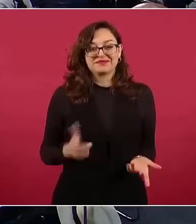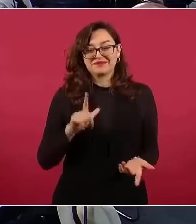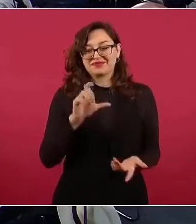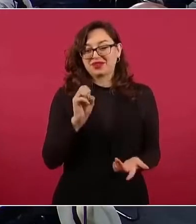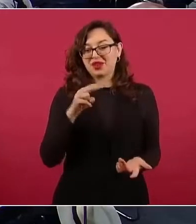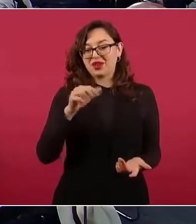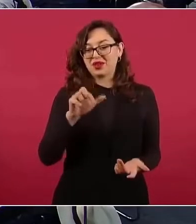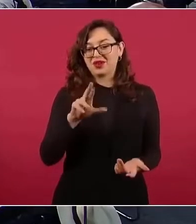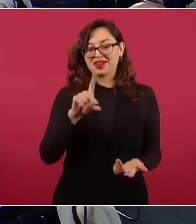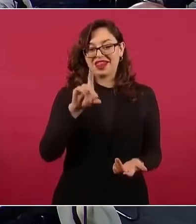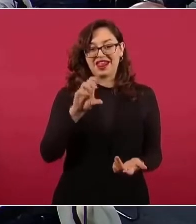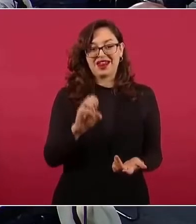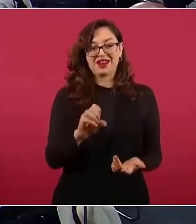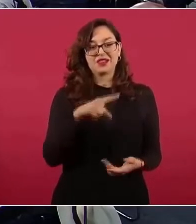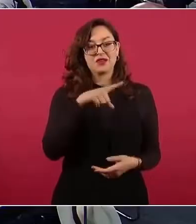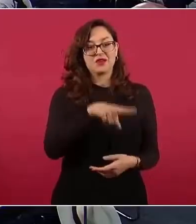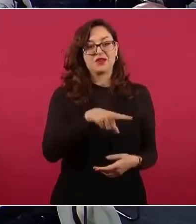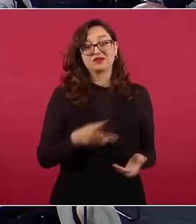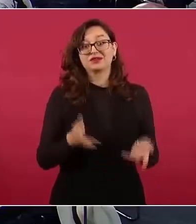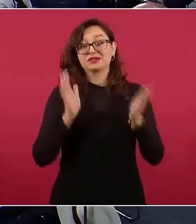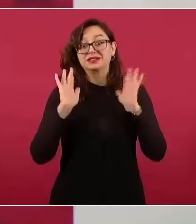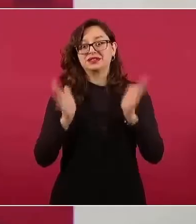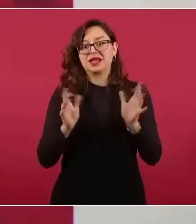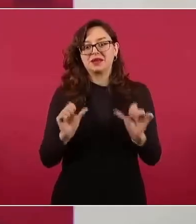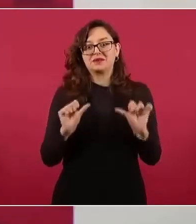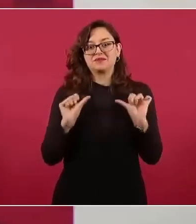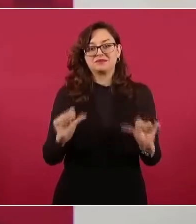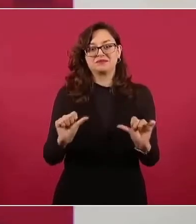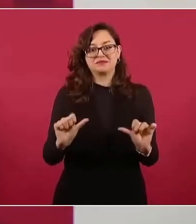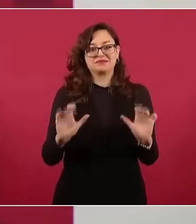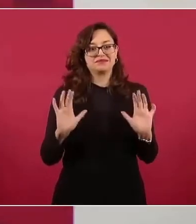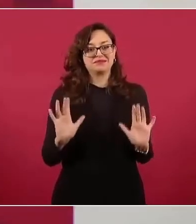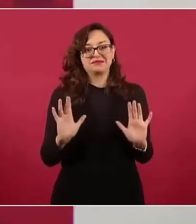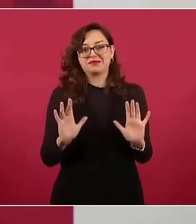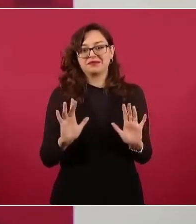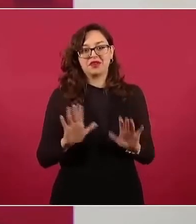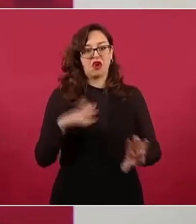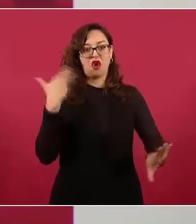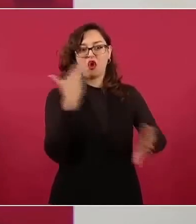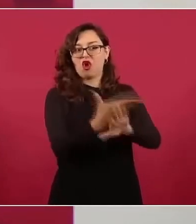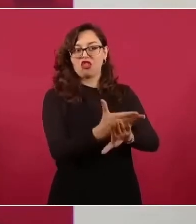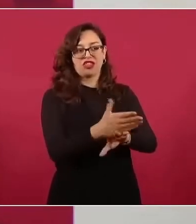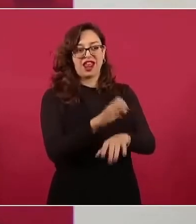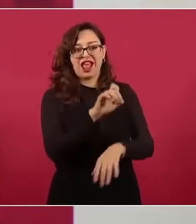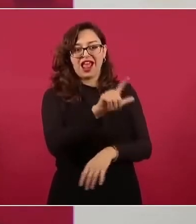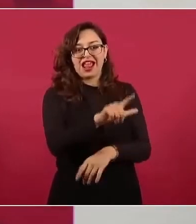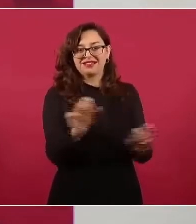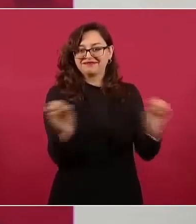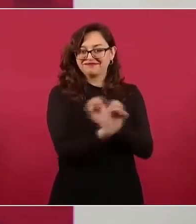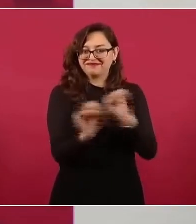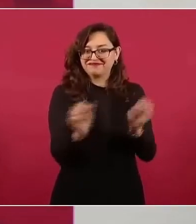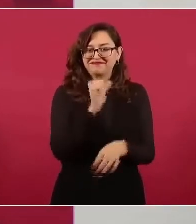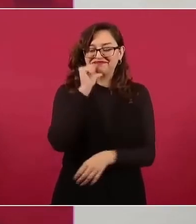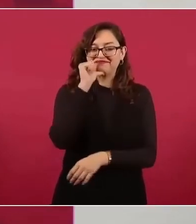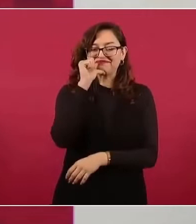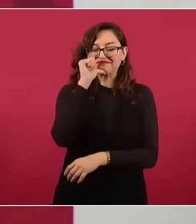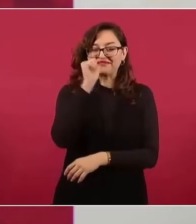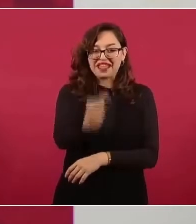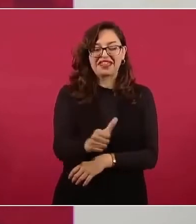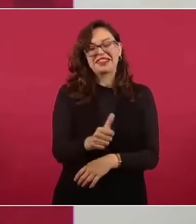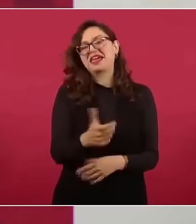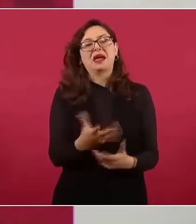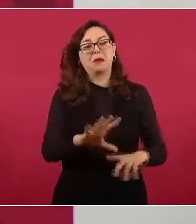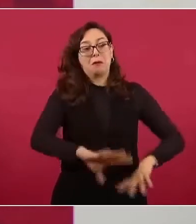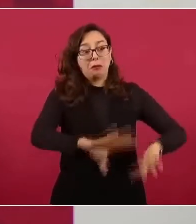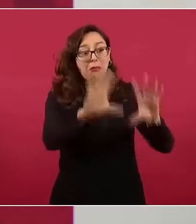no se le va a tocar, no se le toca a nadie y menos